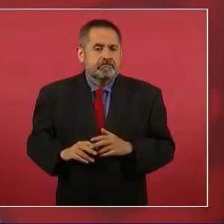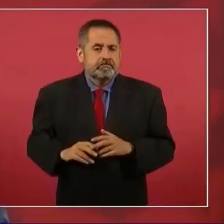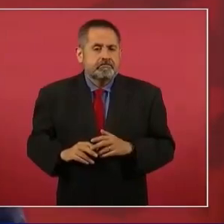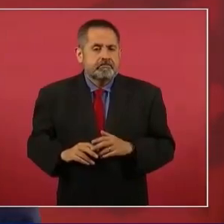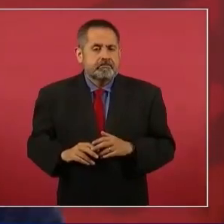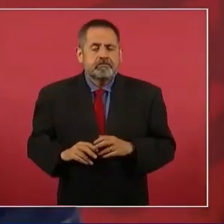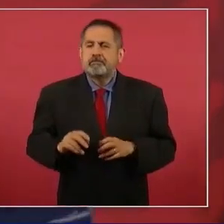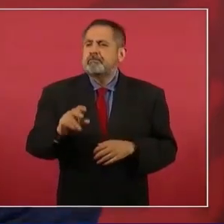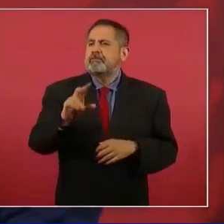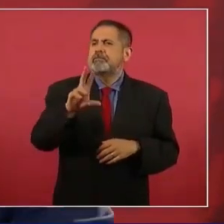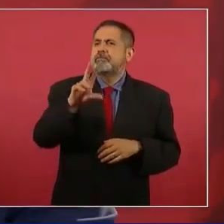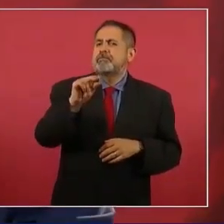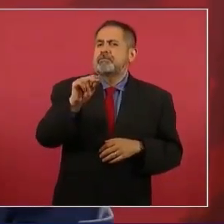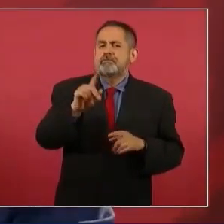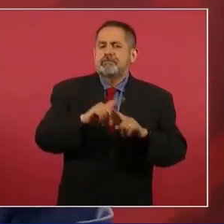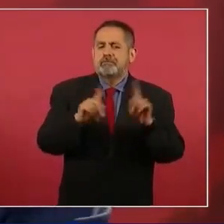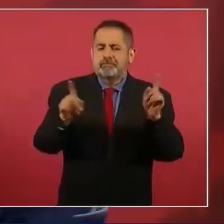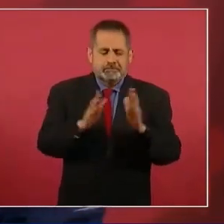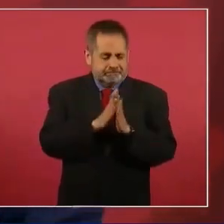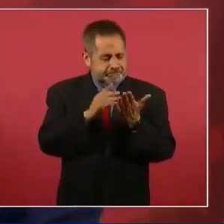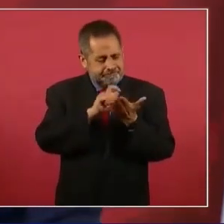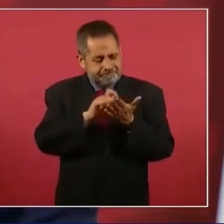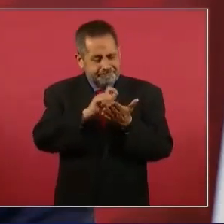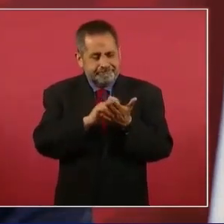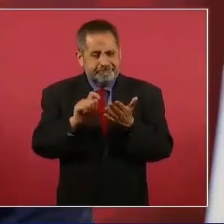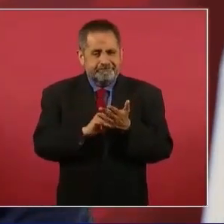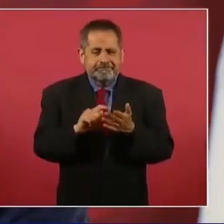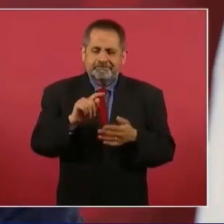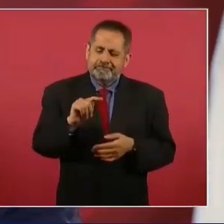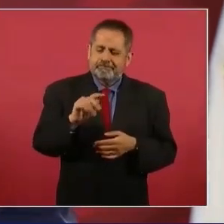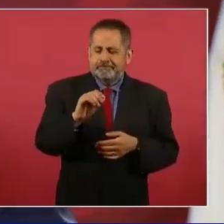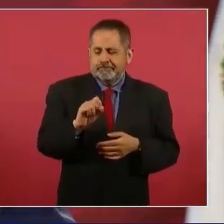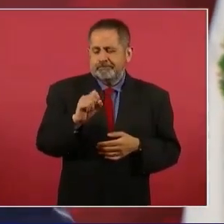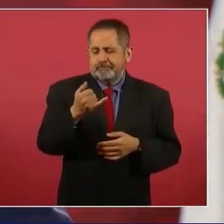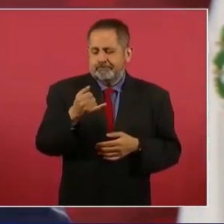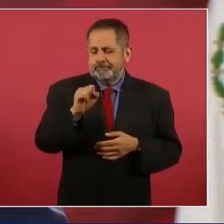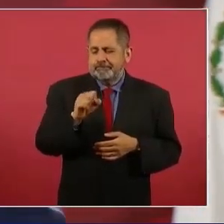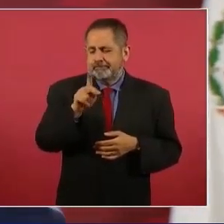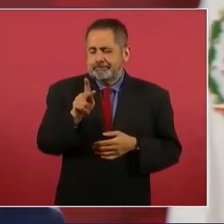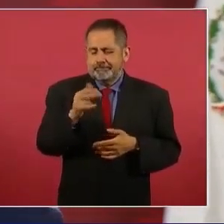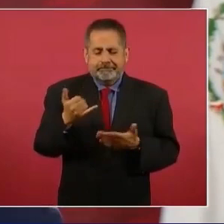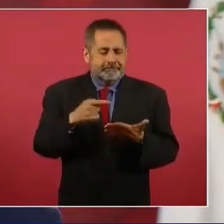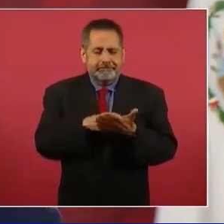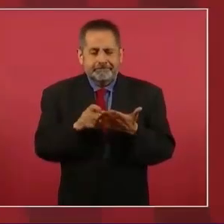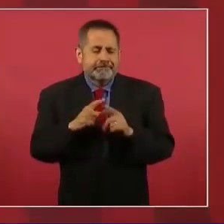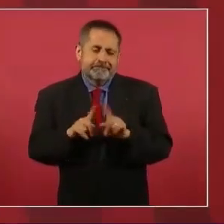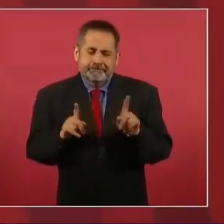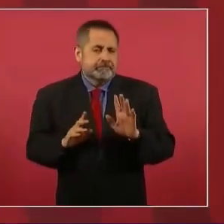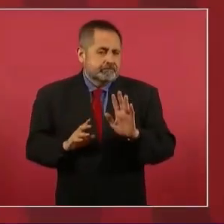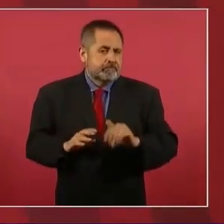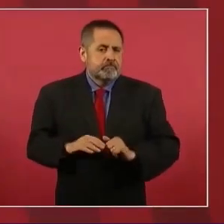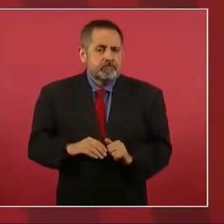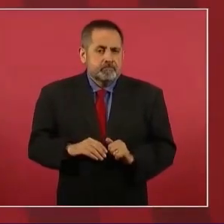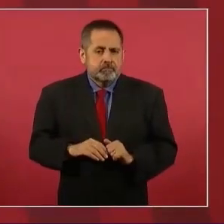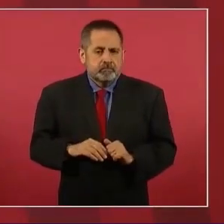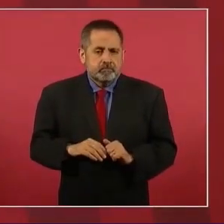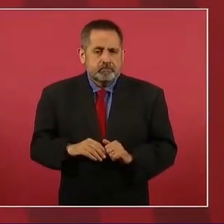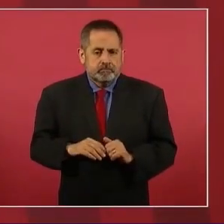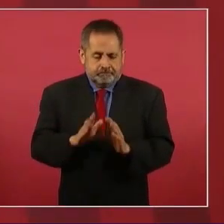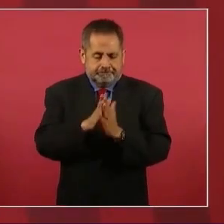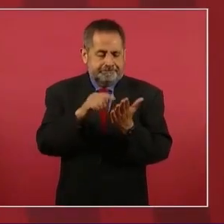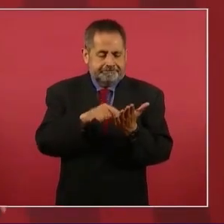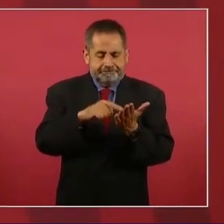Dostoyevsky, nada más que… Esa es